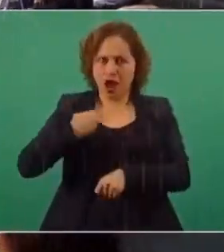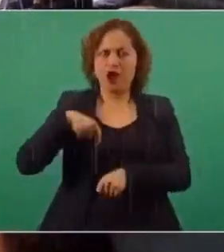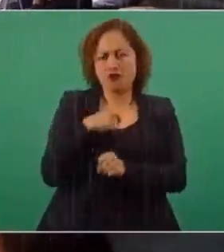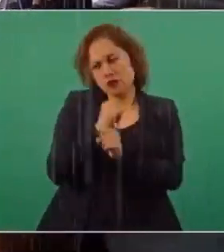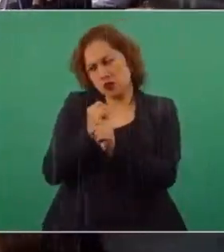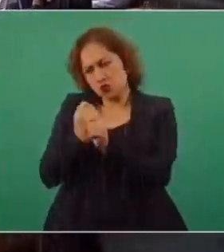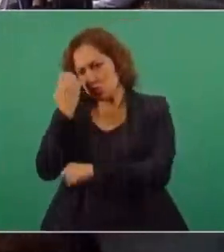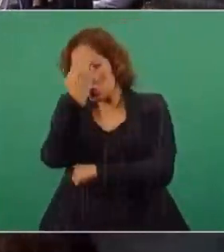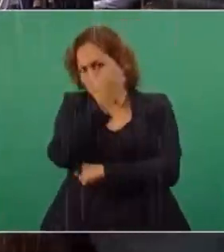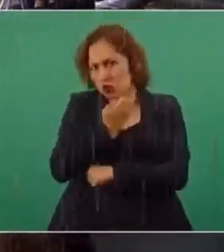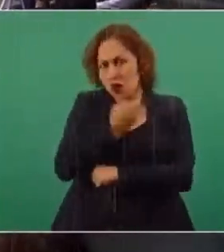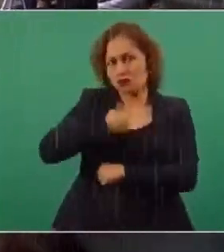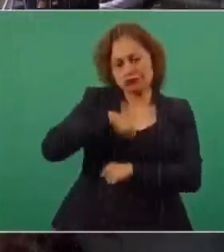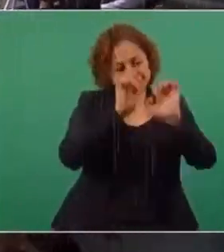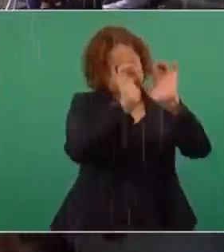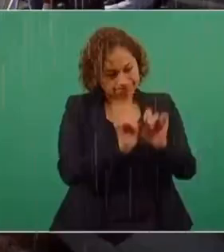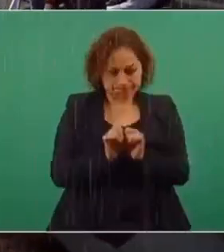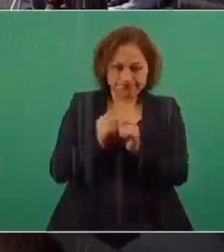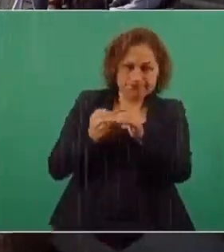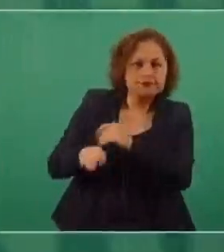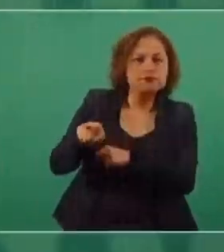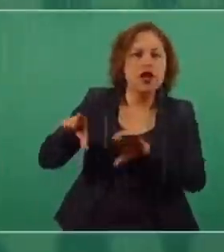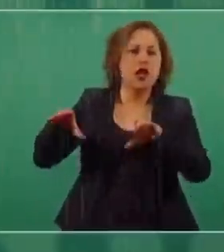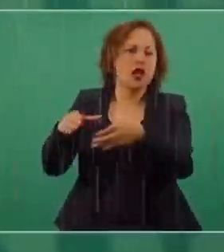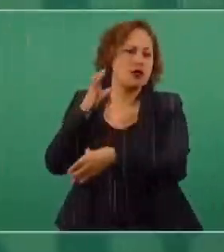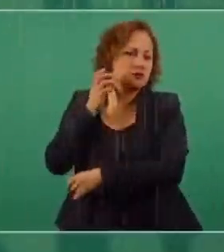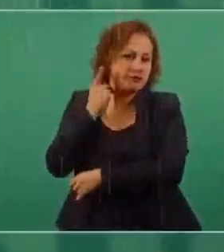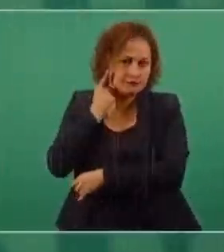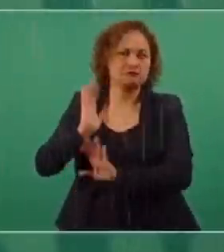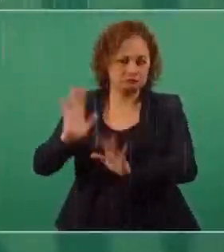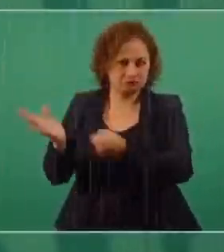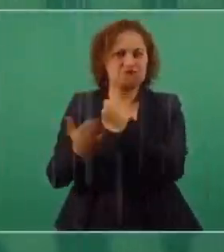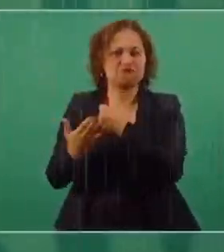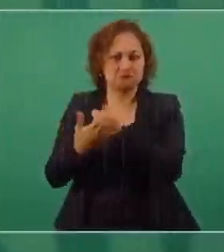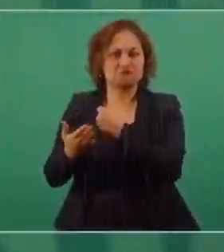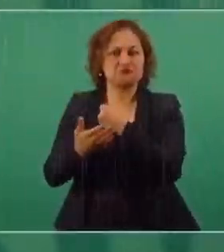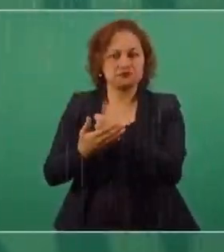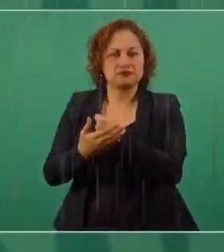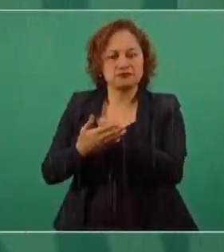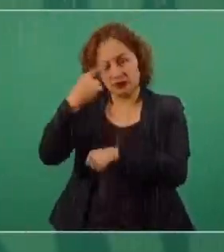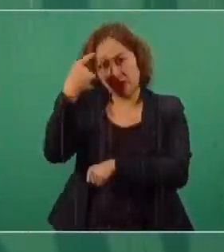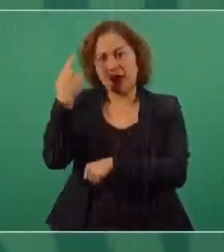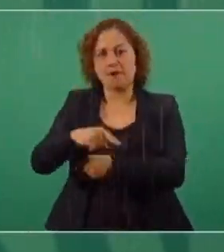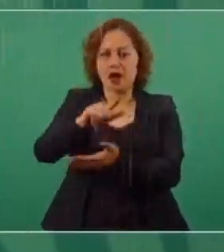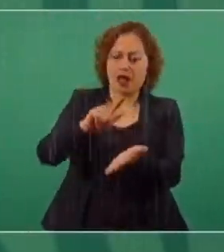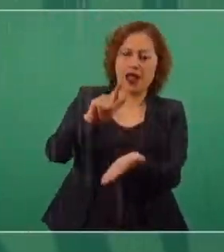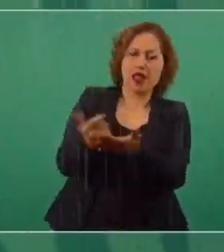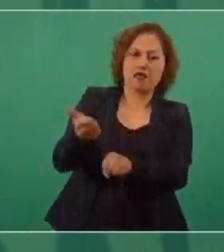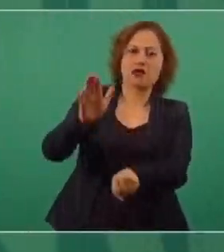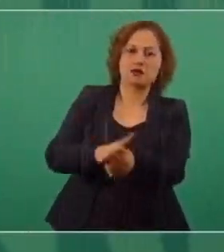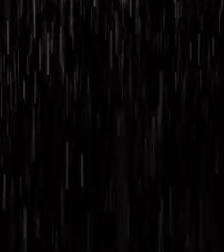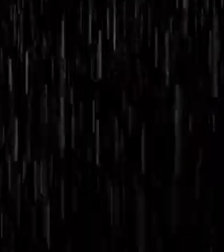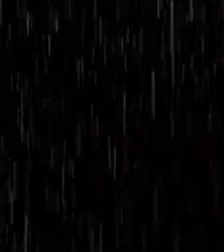las iniciativas al Congreso para llevar a cabo toda una reforma administrativa.